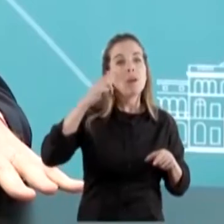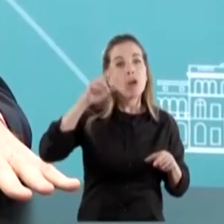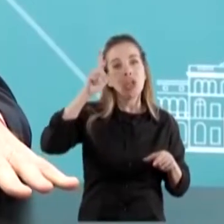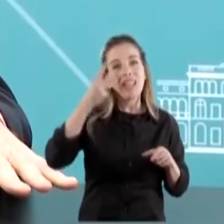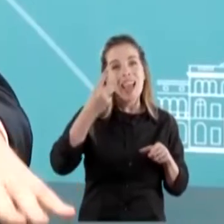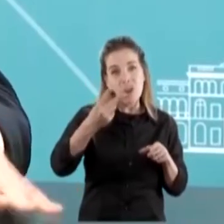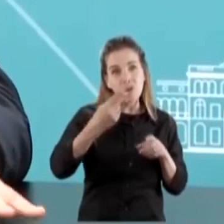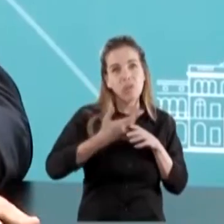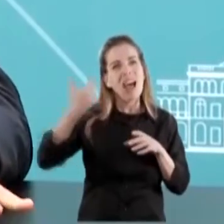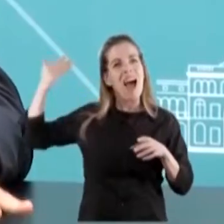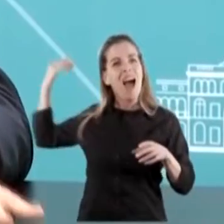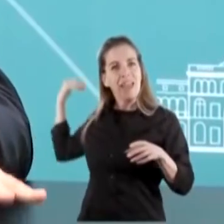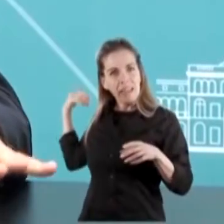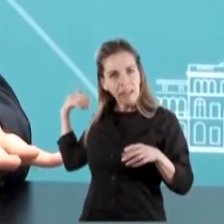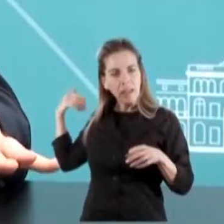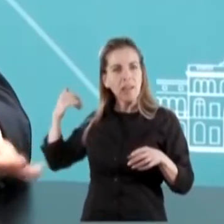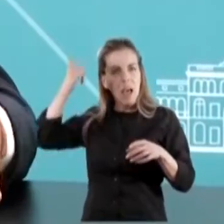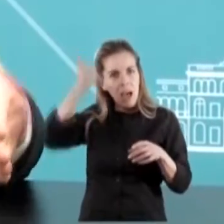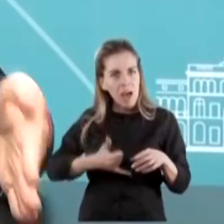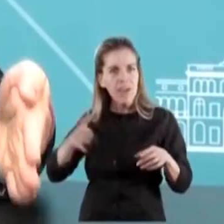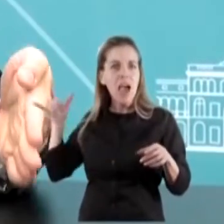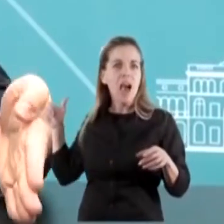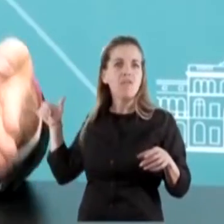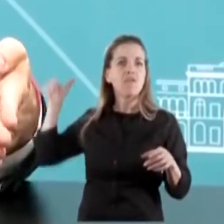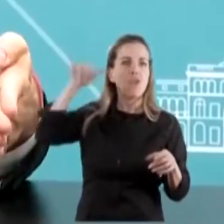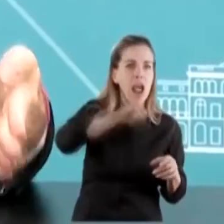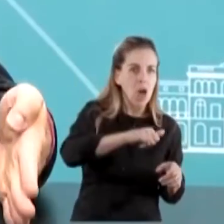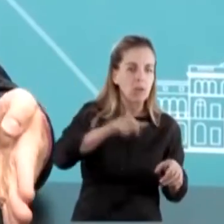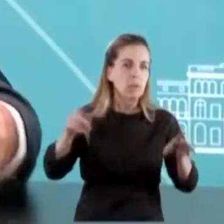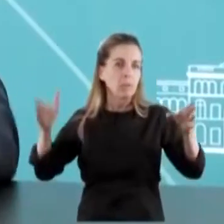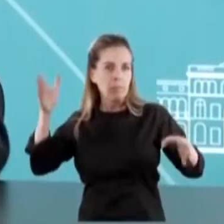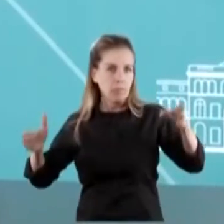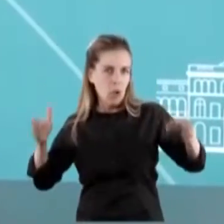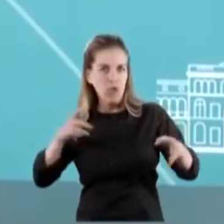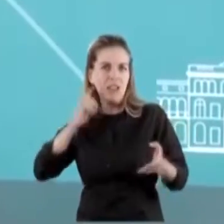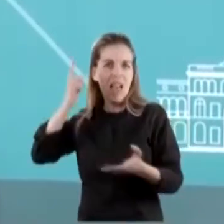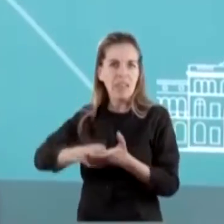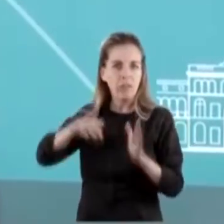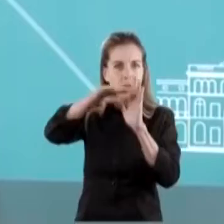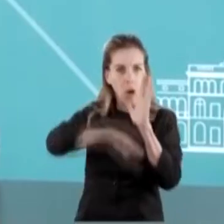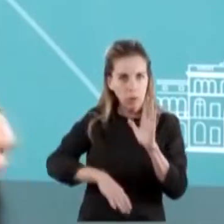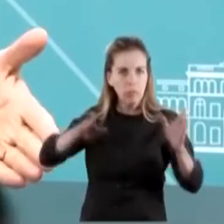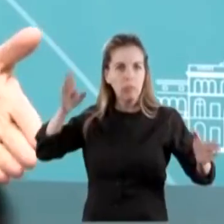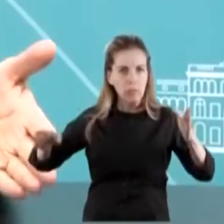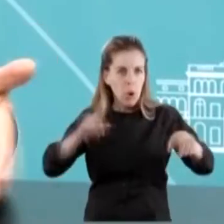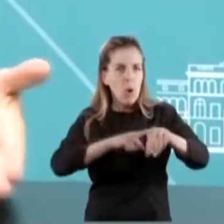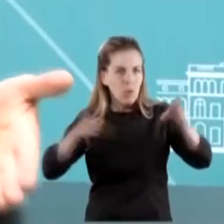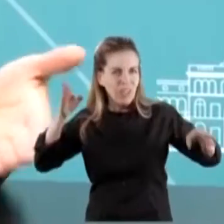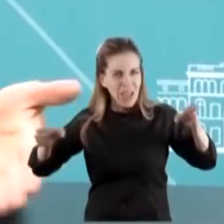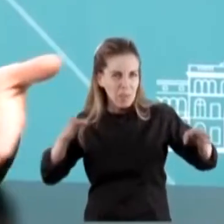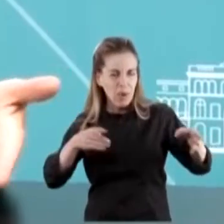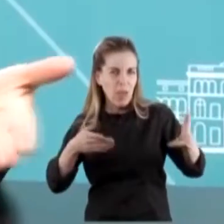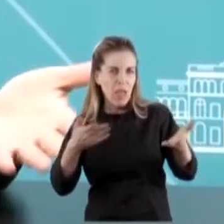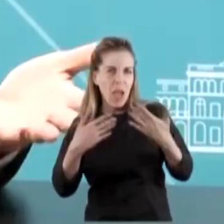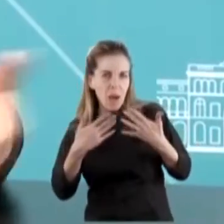se habían restablecido vuelos en este tiempo, ¿no? Entre la resolución y decir que hubo un tiempo de negociación